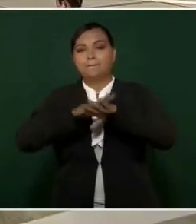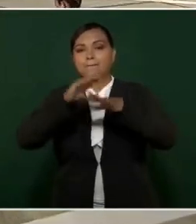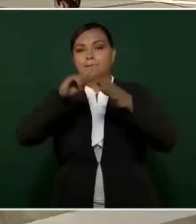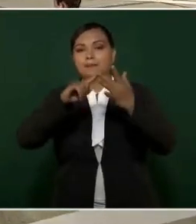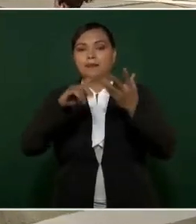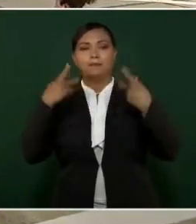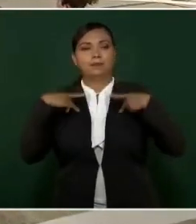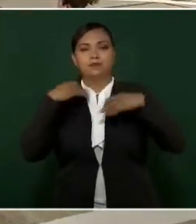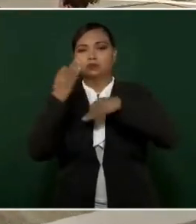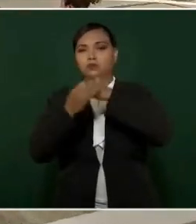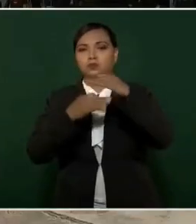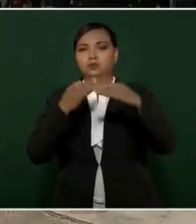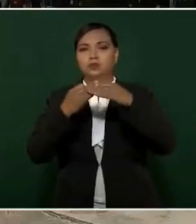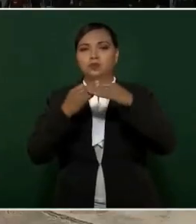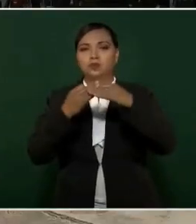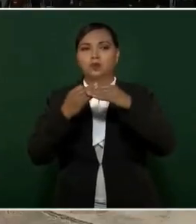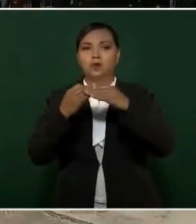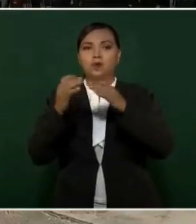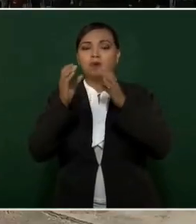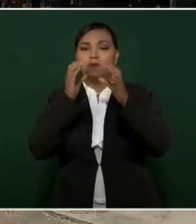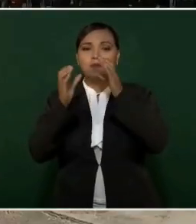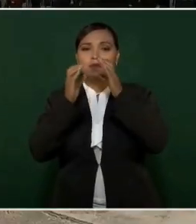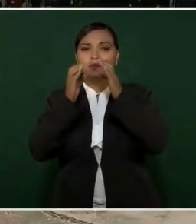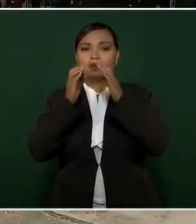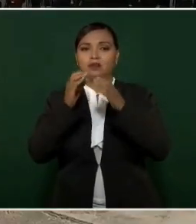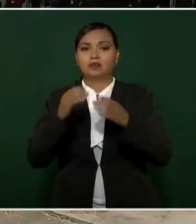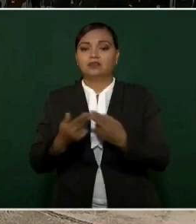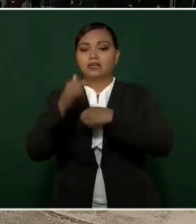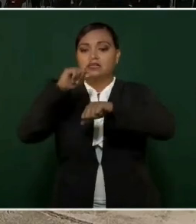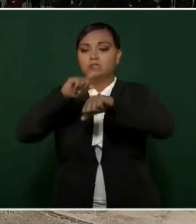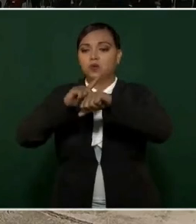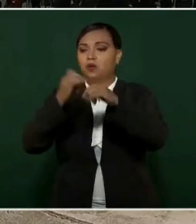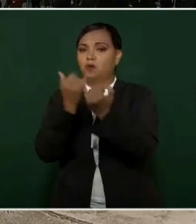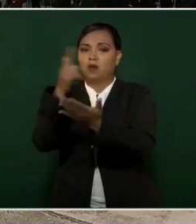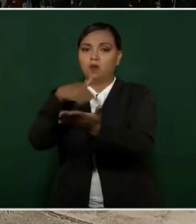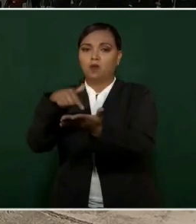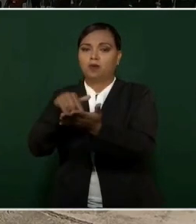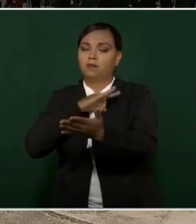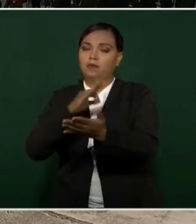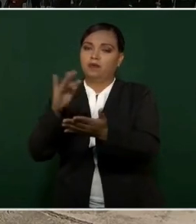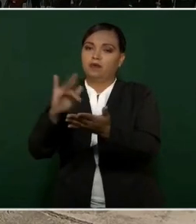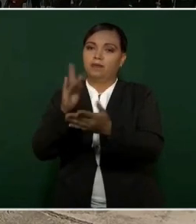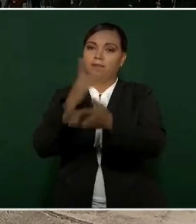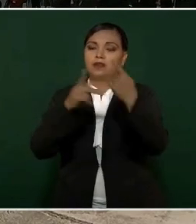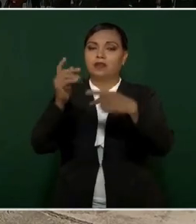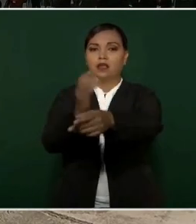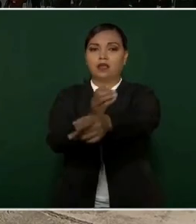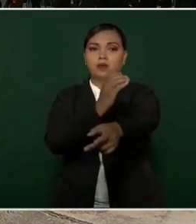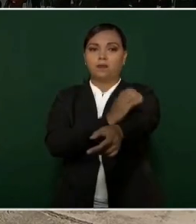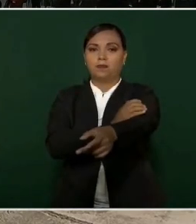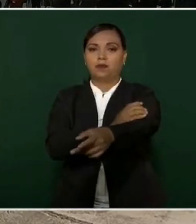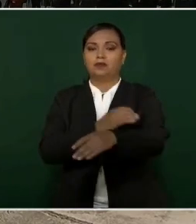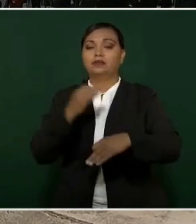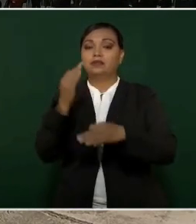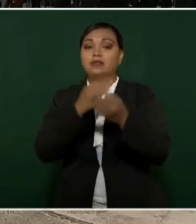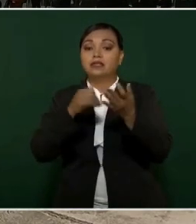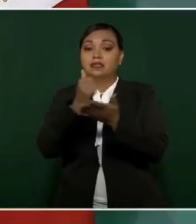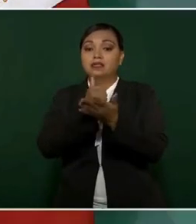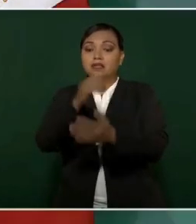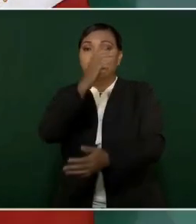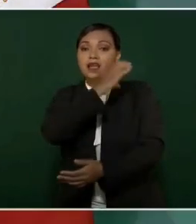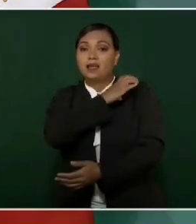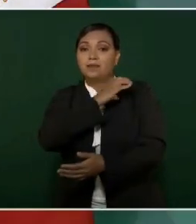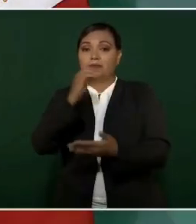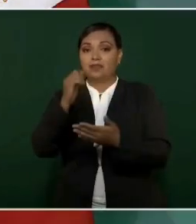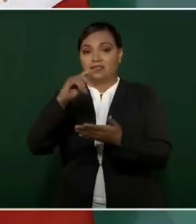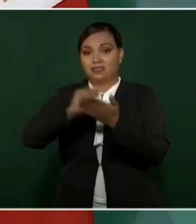medios nacionales y locales que nos hacen el favor de acompañarnos. Envío desde la capital tamaulipeca